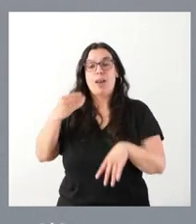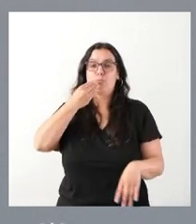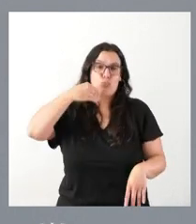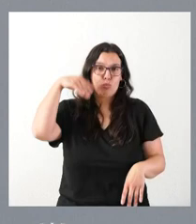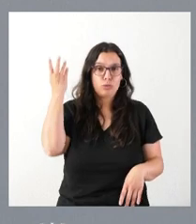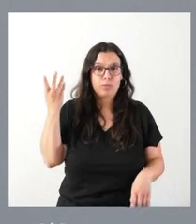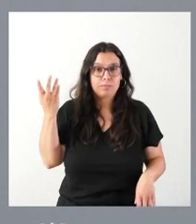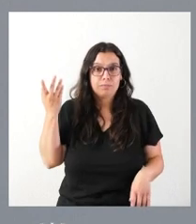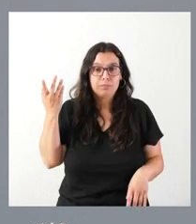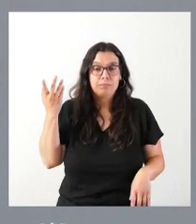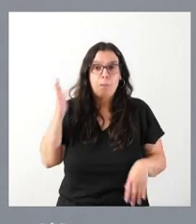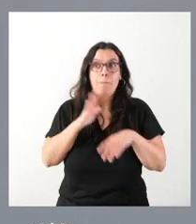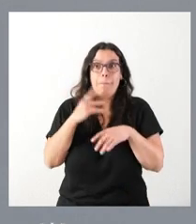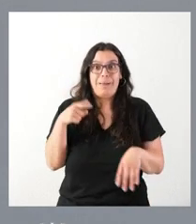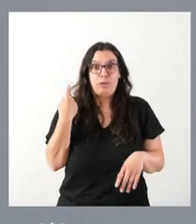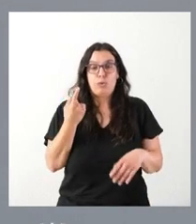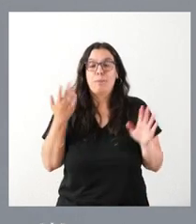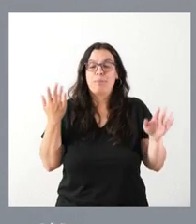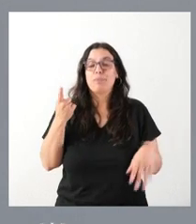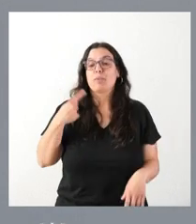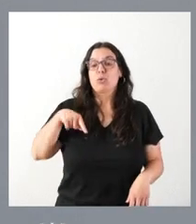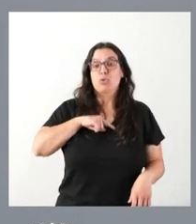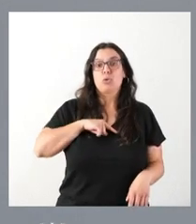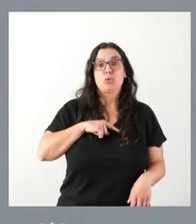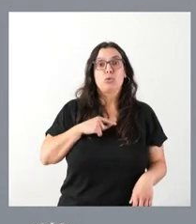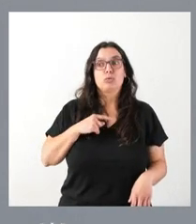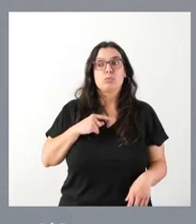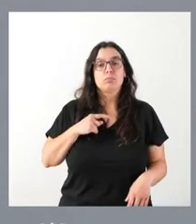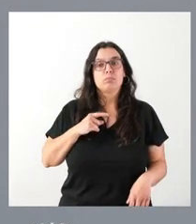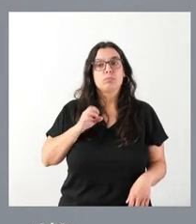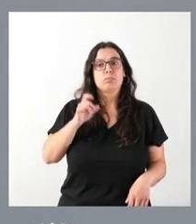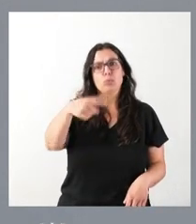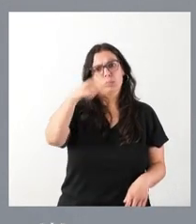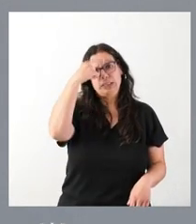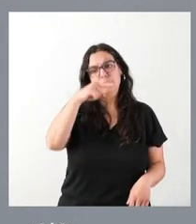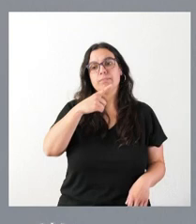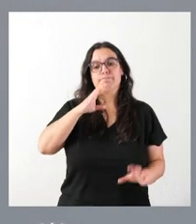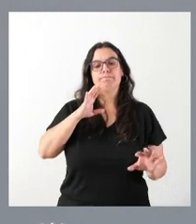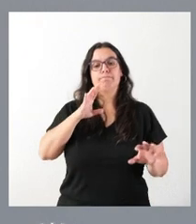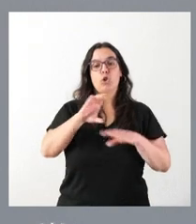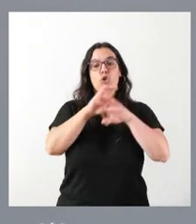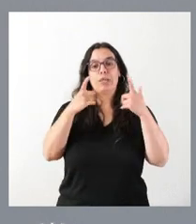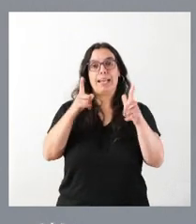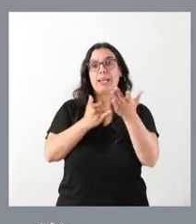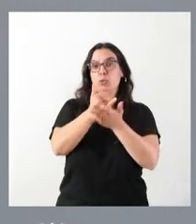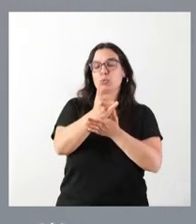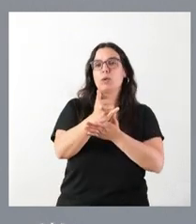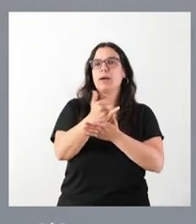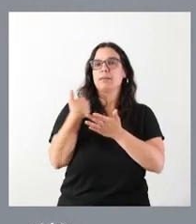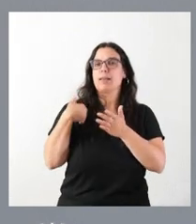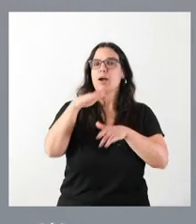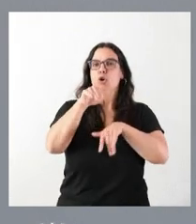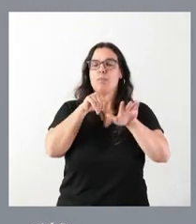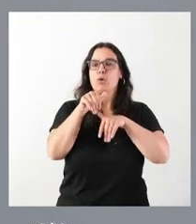entiendo yo, para todos. Nosotros, atendiendo a esta vía, sí que saben ustedes que la Consejería de Agricultura ha convocado un